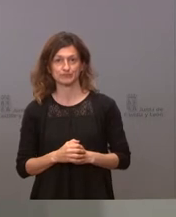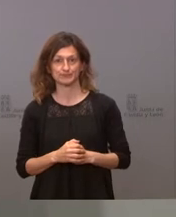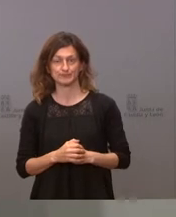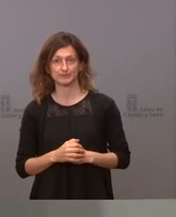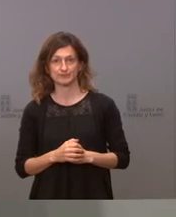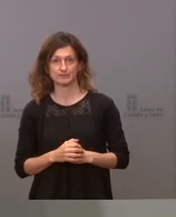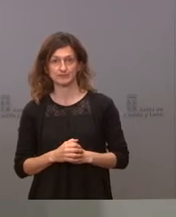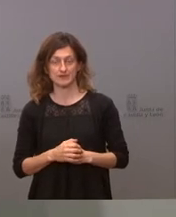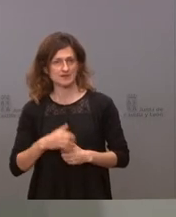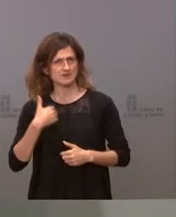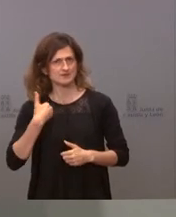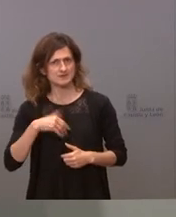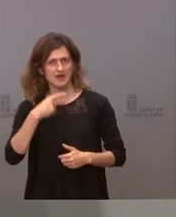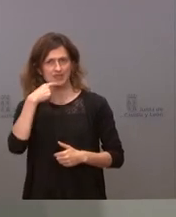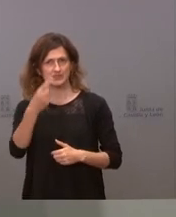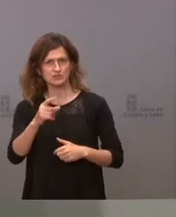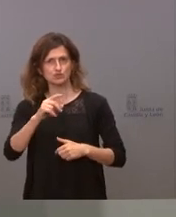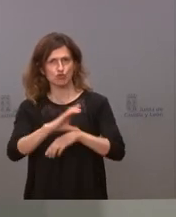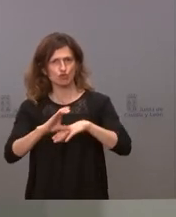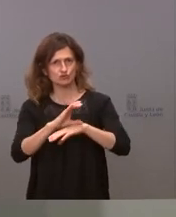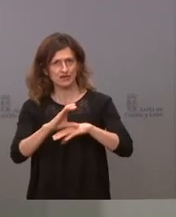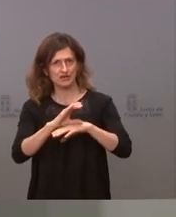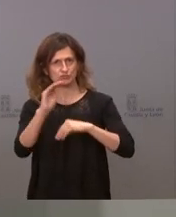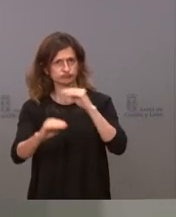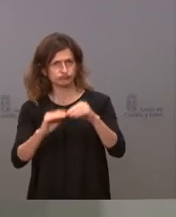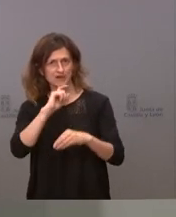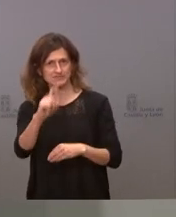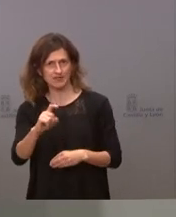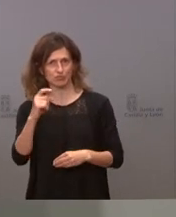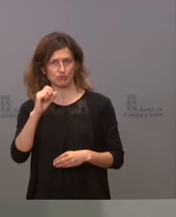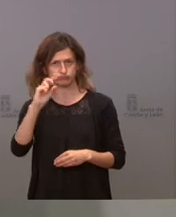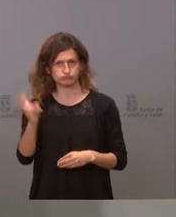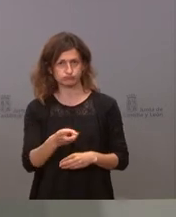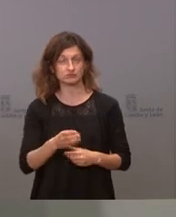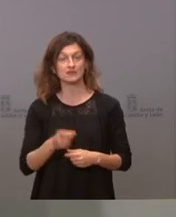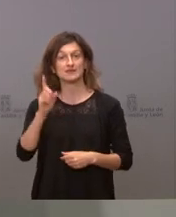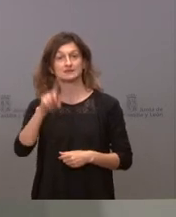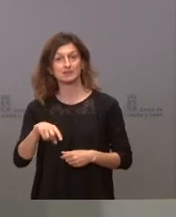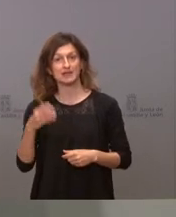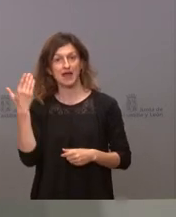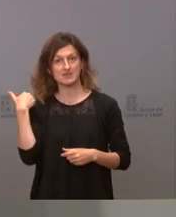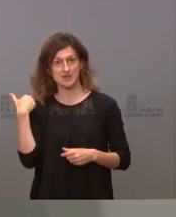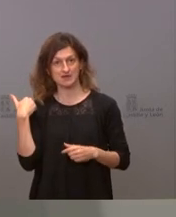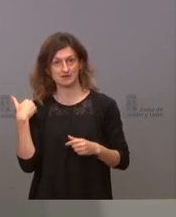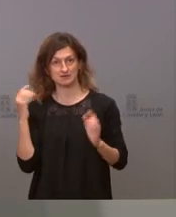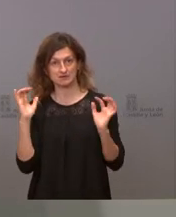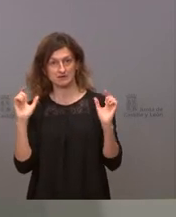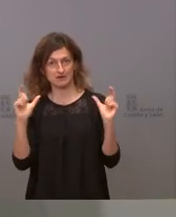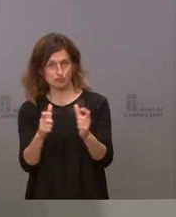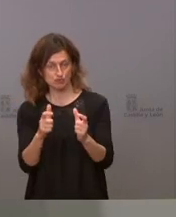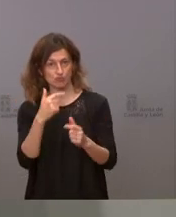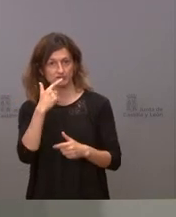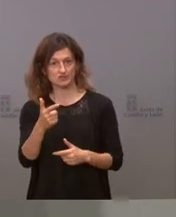esto ya se lo han recordado varios consejeros y se lo han recordado también en el Interterritorial de ayer no puede